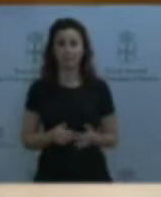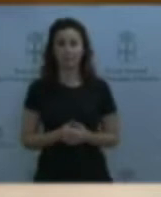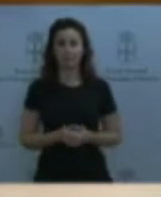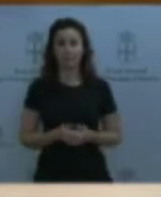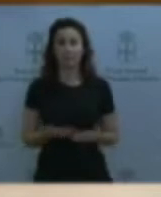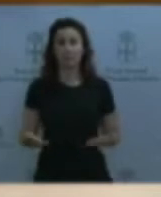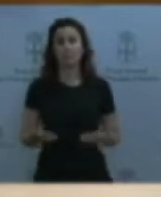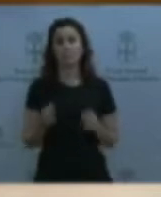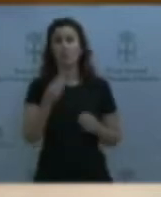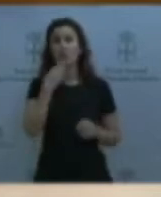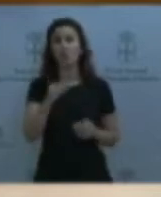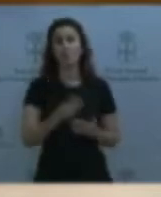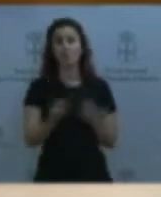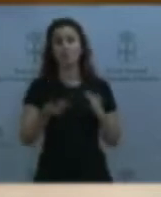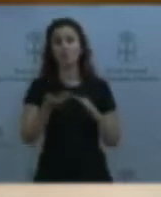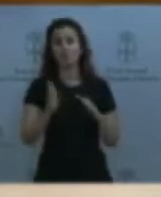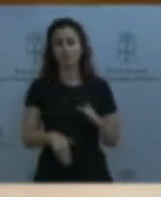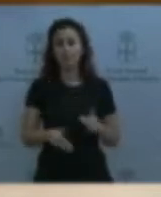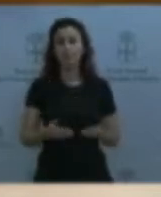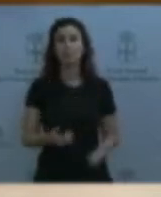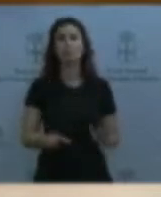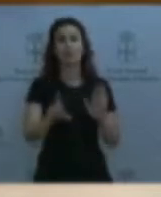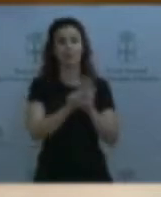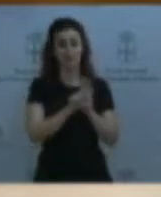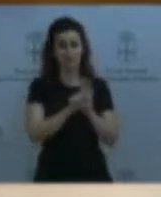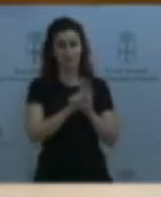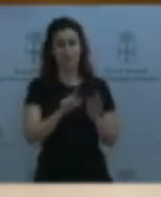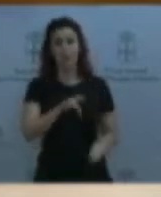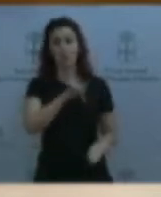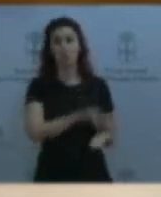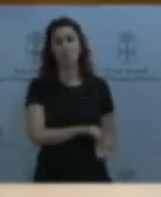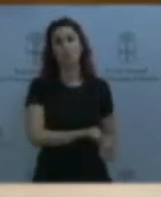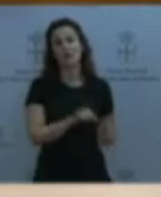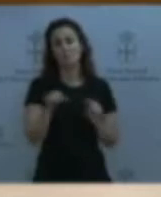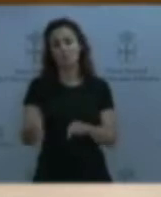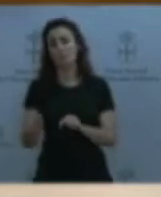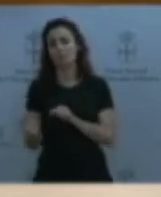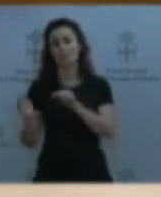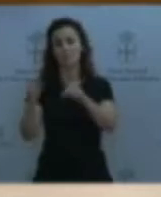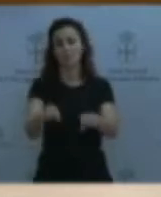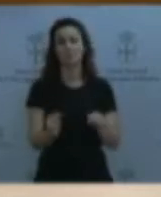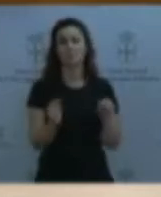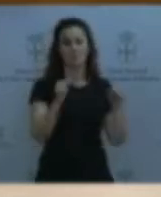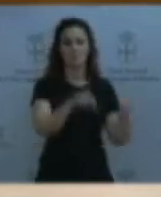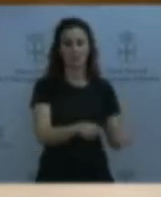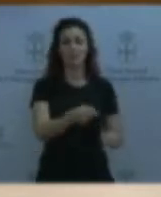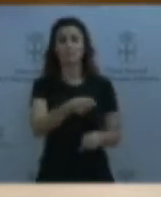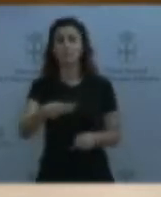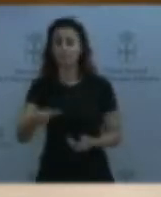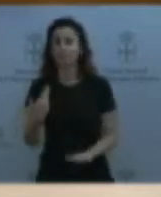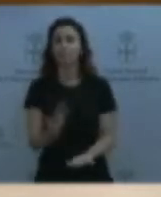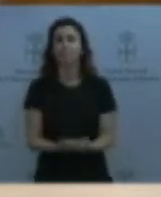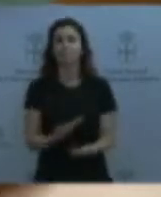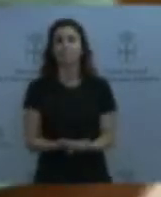sus traslados obedecen a resoluciones motivadas que también escasean, aunque sea dentro del mismo edificio